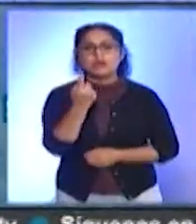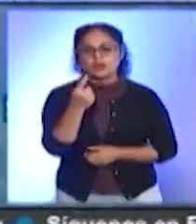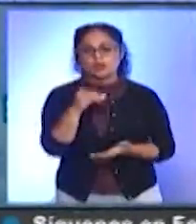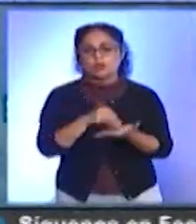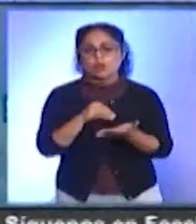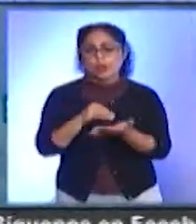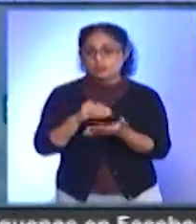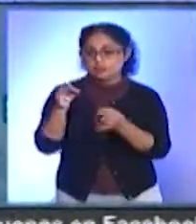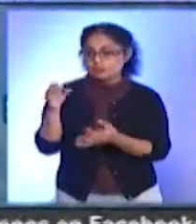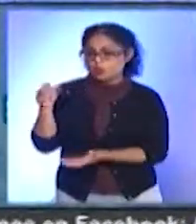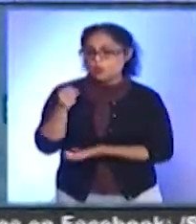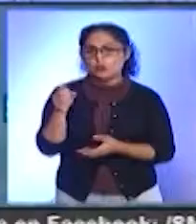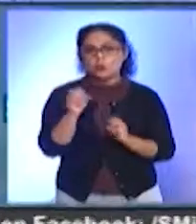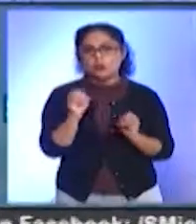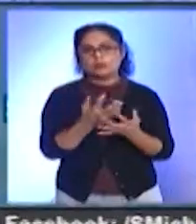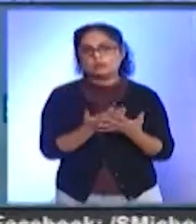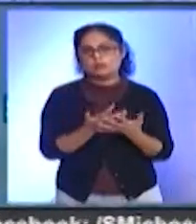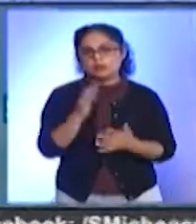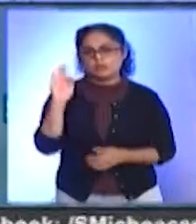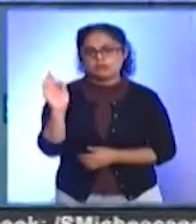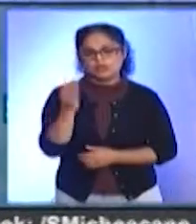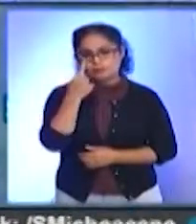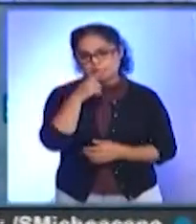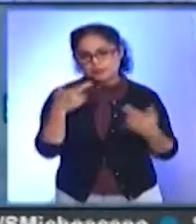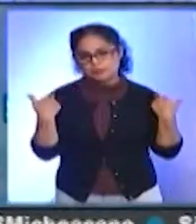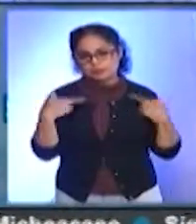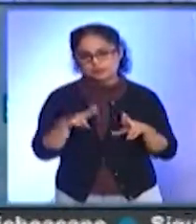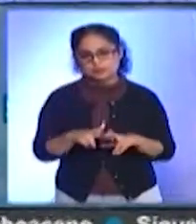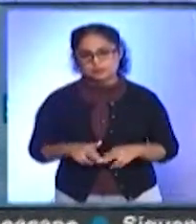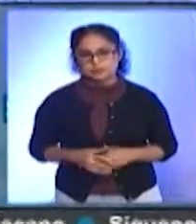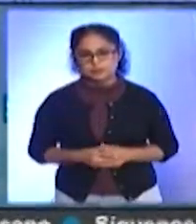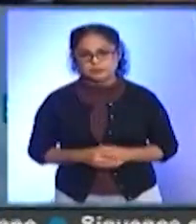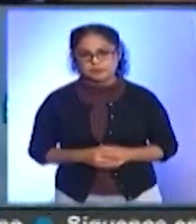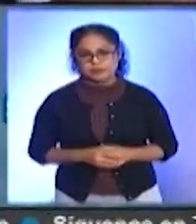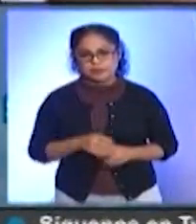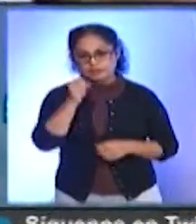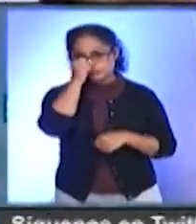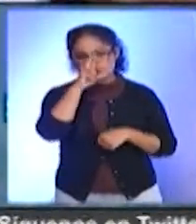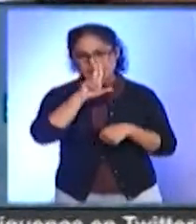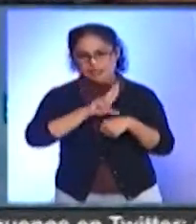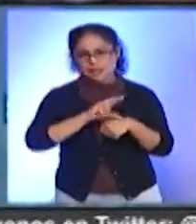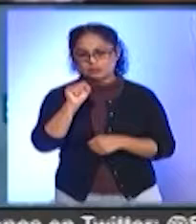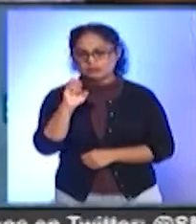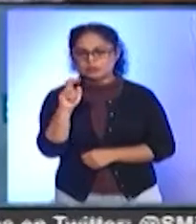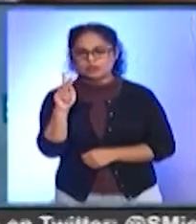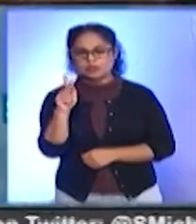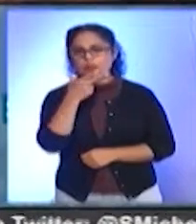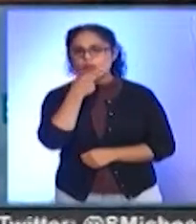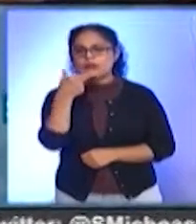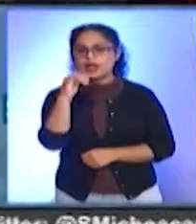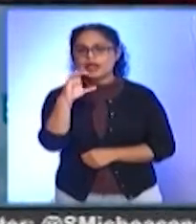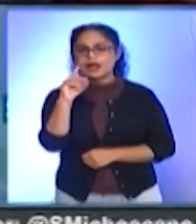este recurso por parte de la Federación para el Magisterio Michoacano. El Secretario de Educación en el Estado, Héctor Ayala Morales,